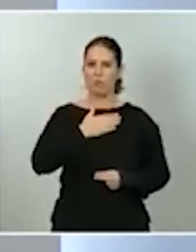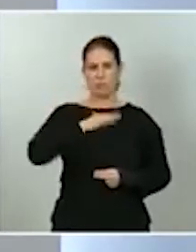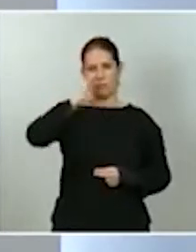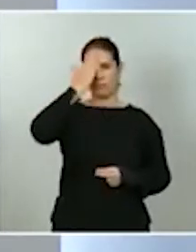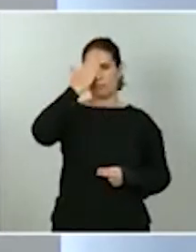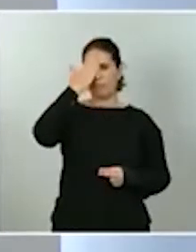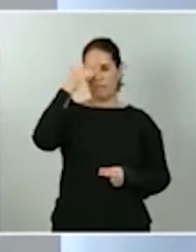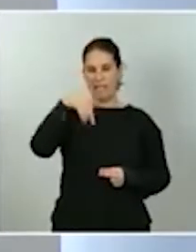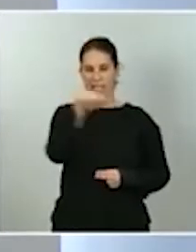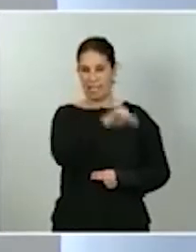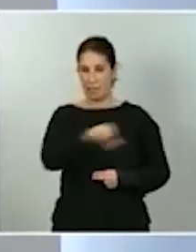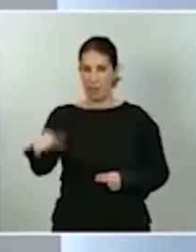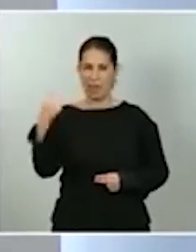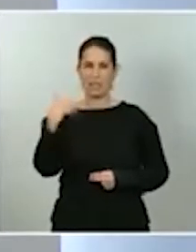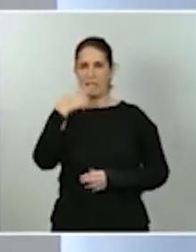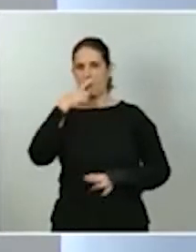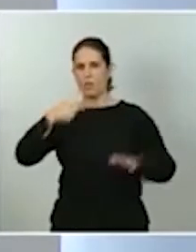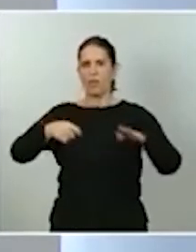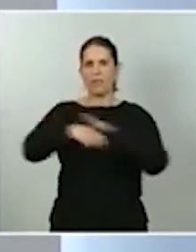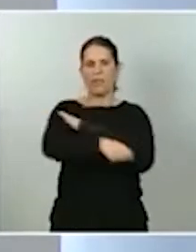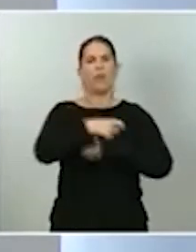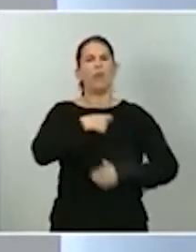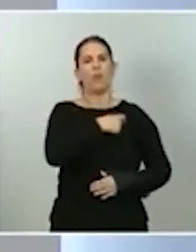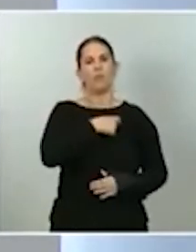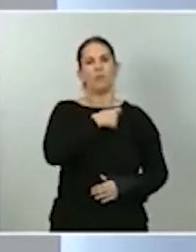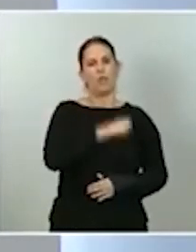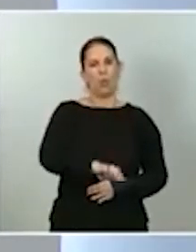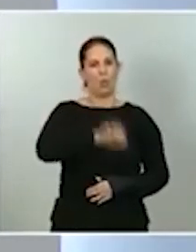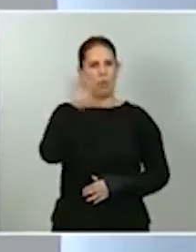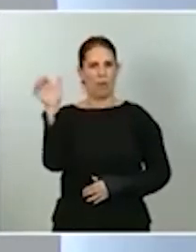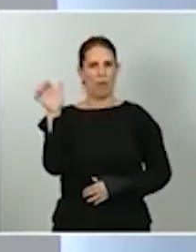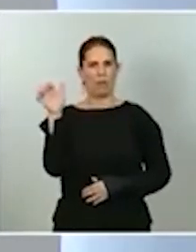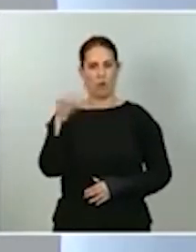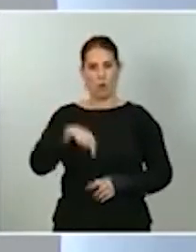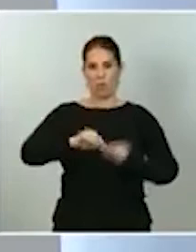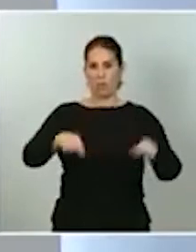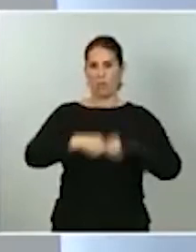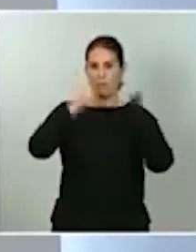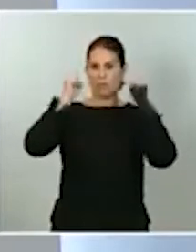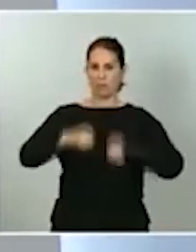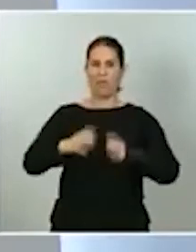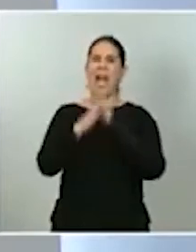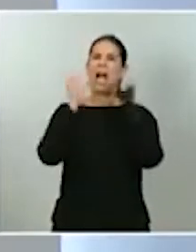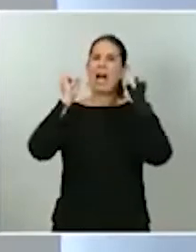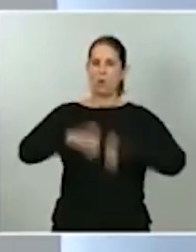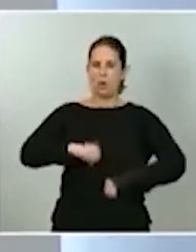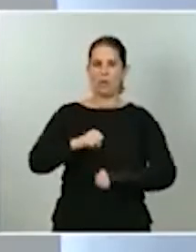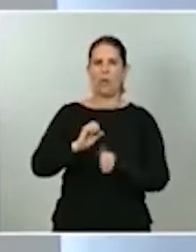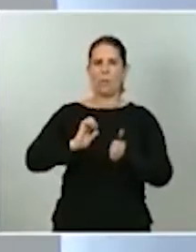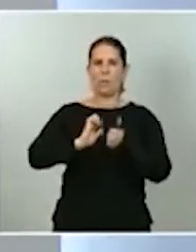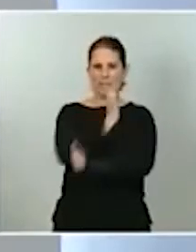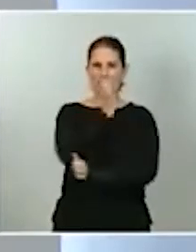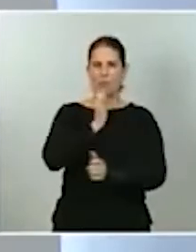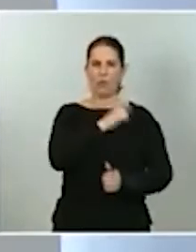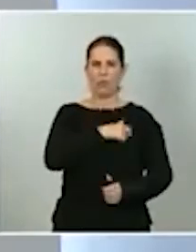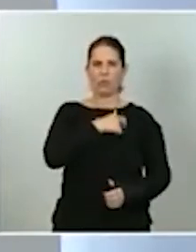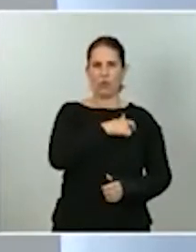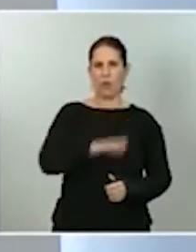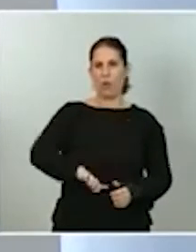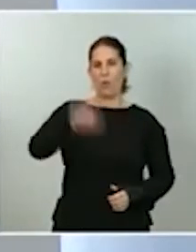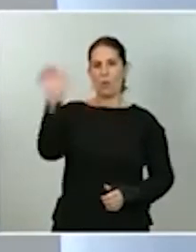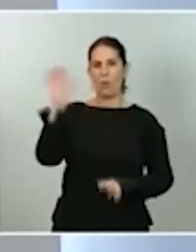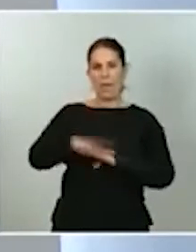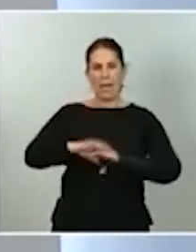solicitado a la Comisión Europea, hoy firmado el acuerdo de préstamo con la Comisión Europea para la puesta en marcha del nuevo mecanismo SURE